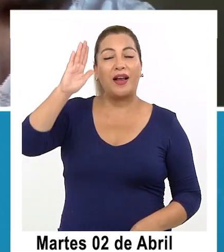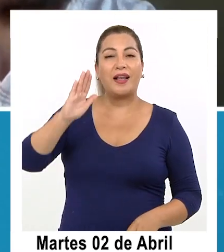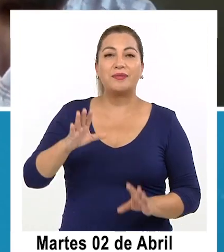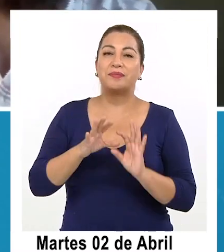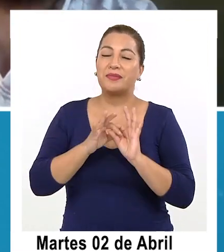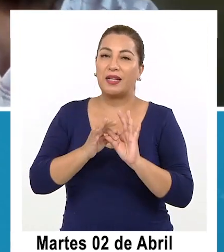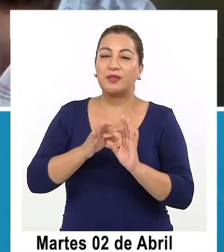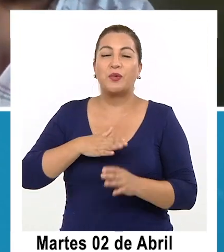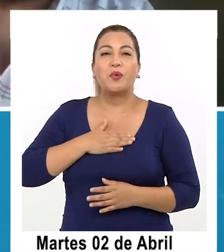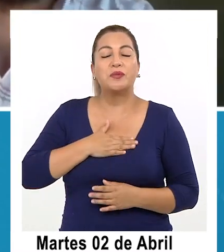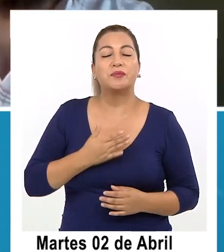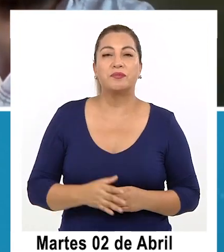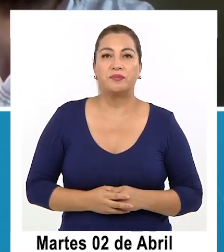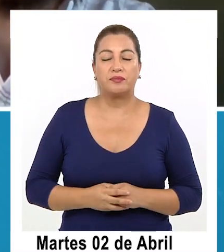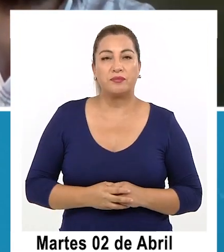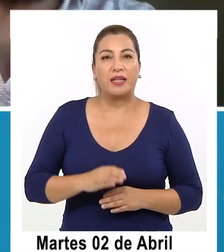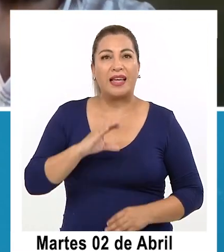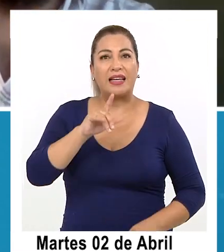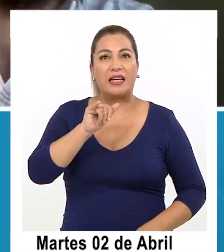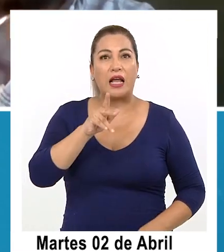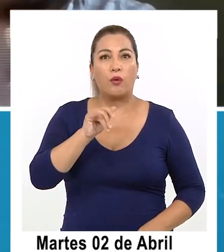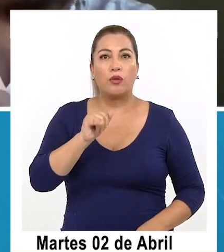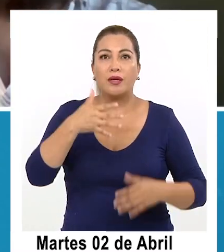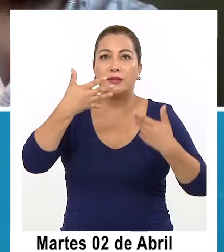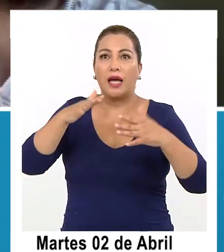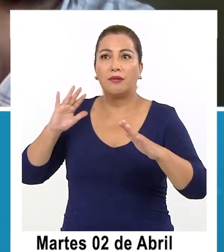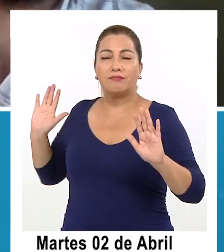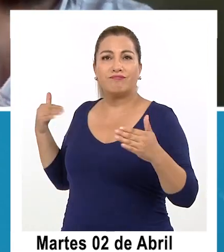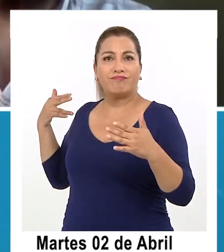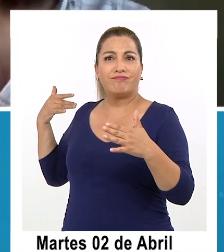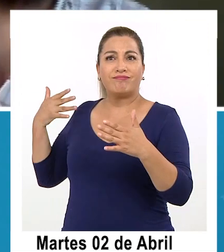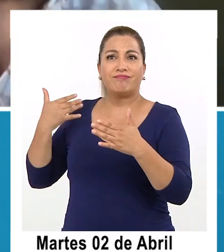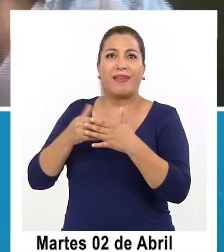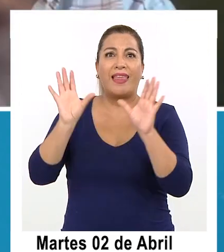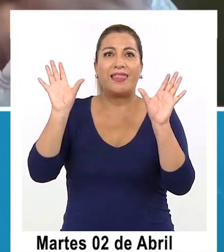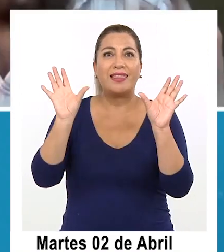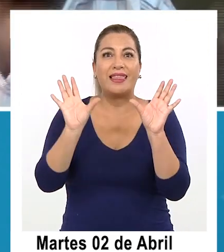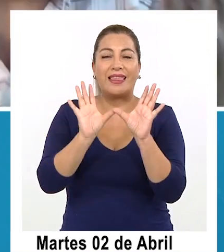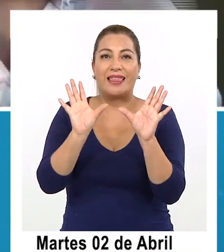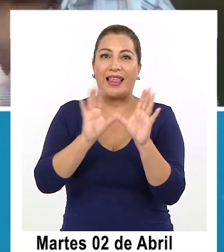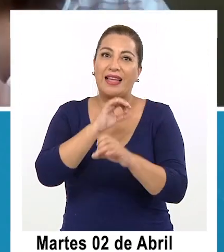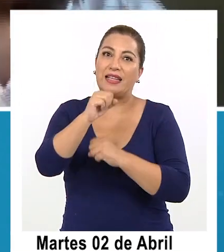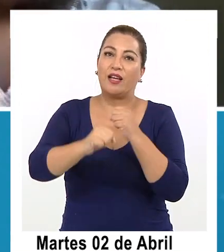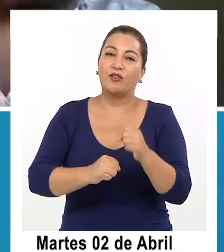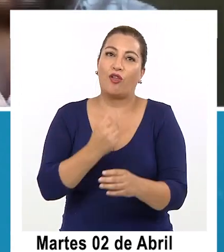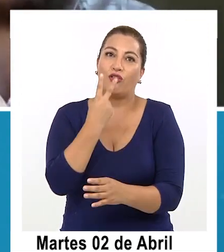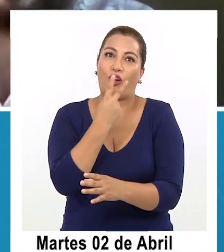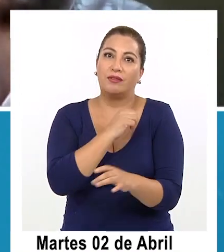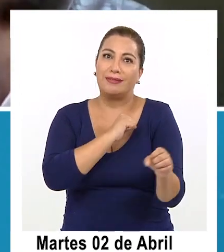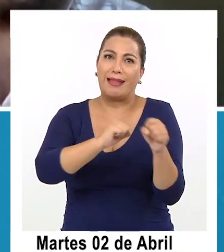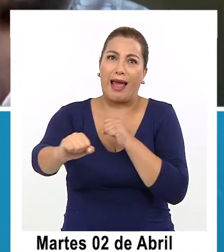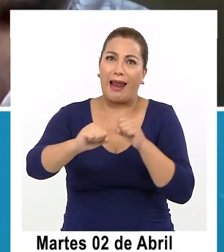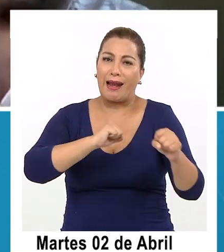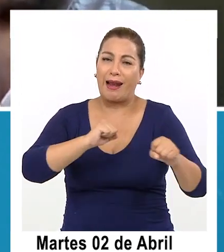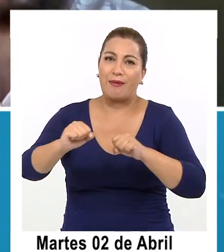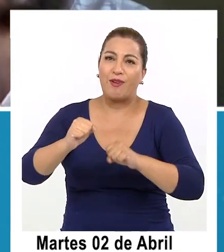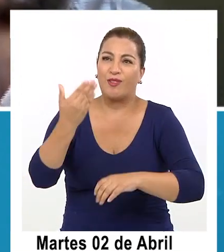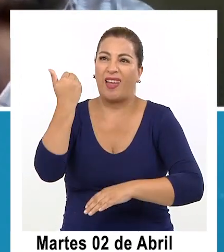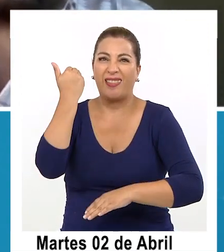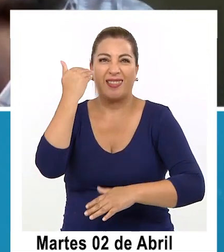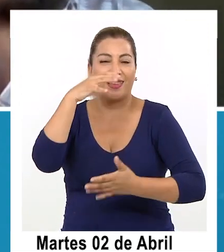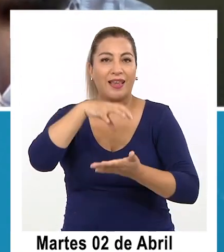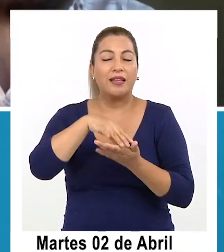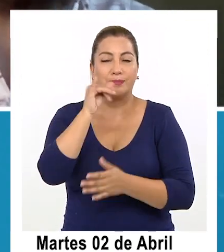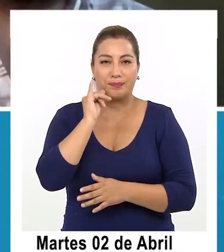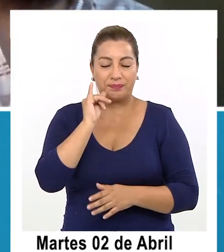gracias, un gusto Claudia, estamos cumpliendo diez años del de de los terremotos que azotaron a la ciudad de Iquique